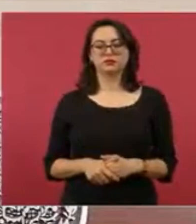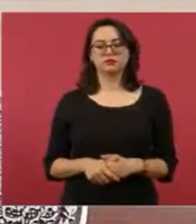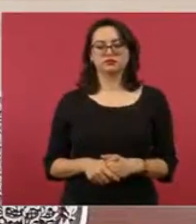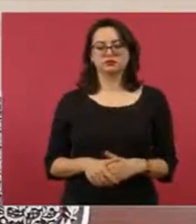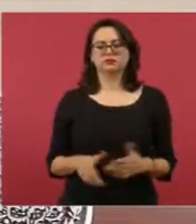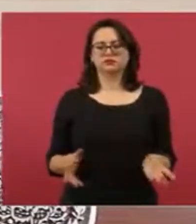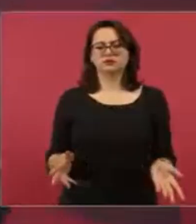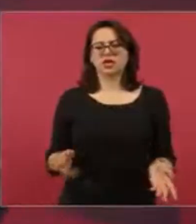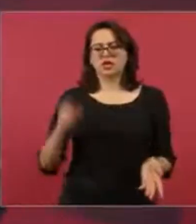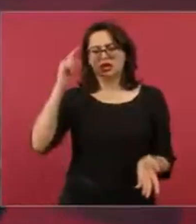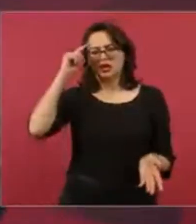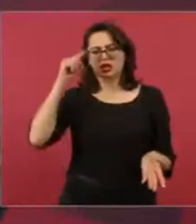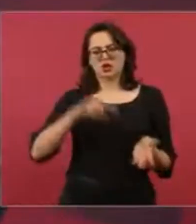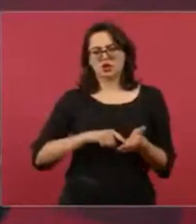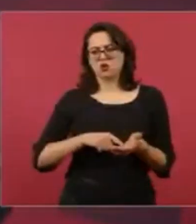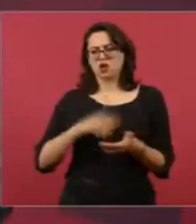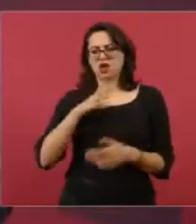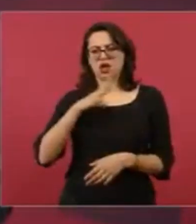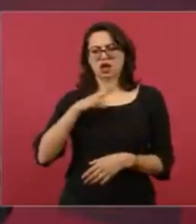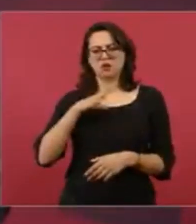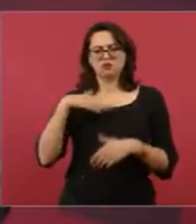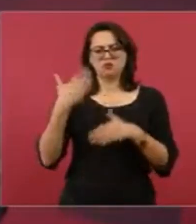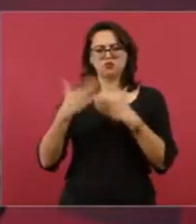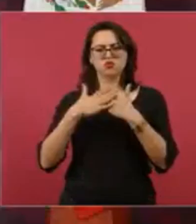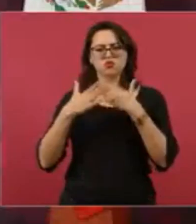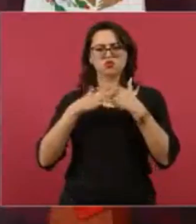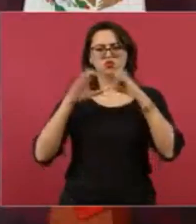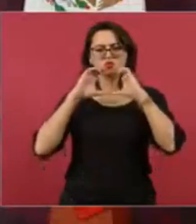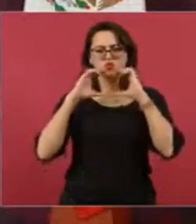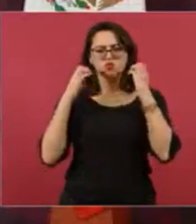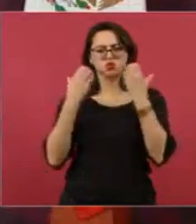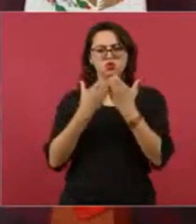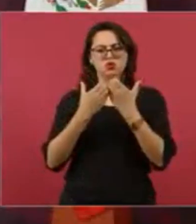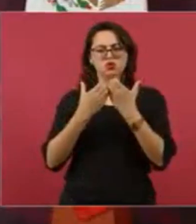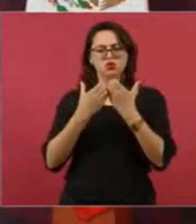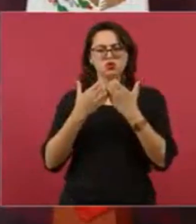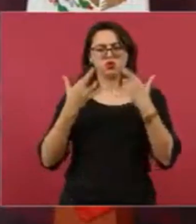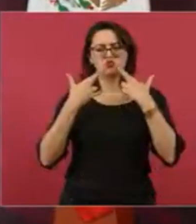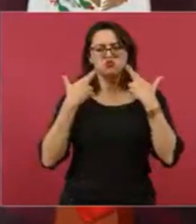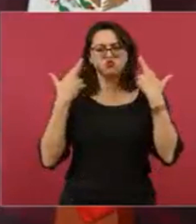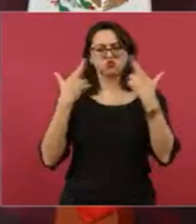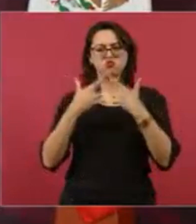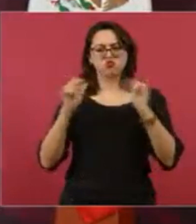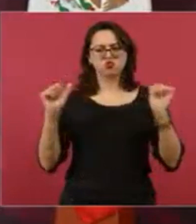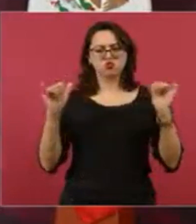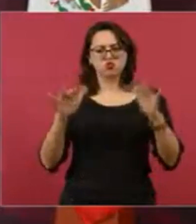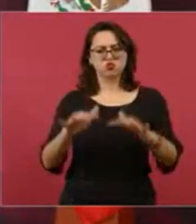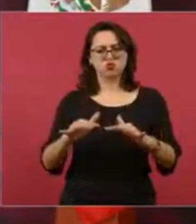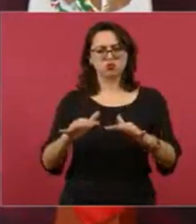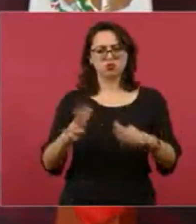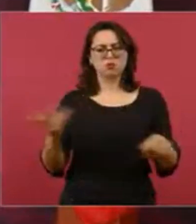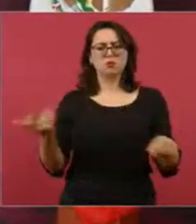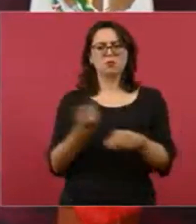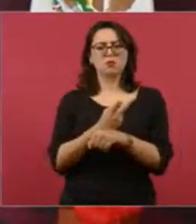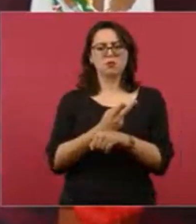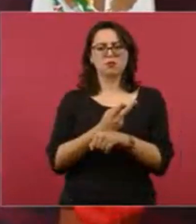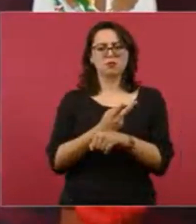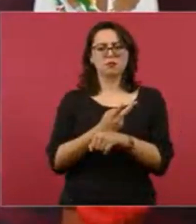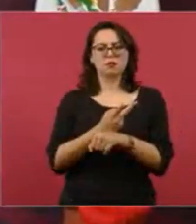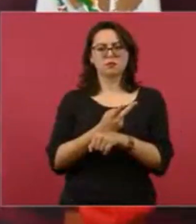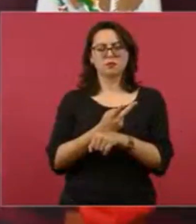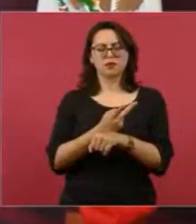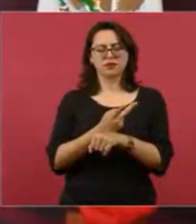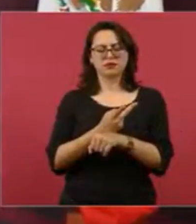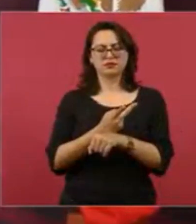porque ahí se formó un bloque en